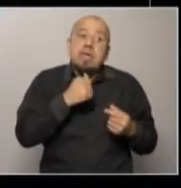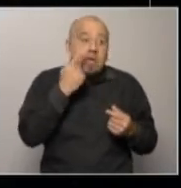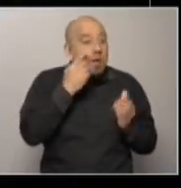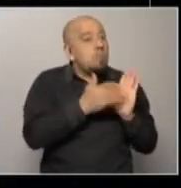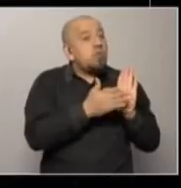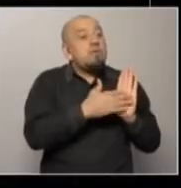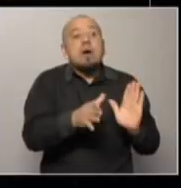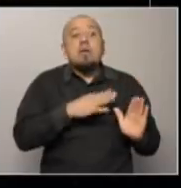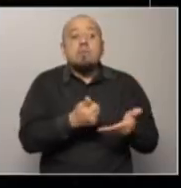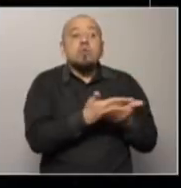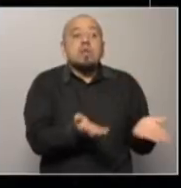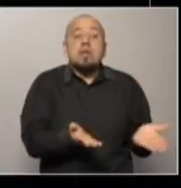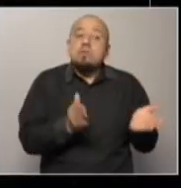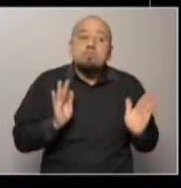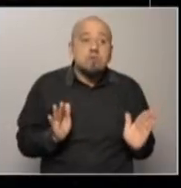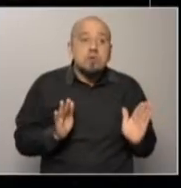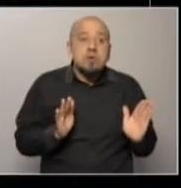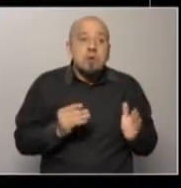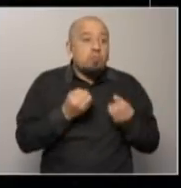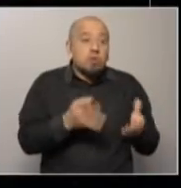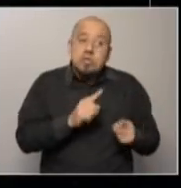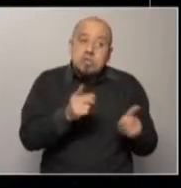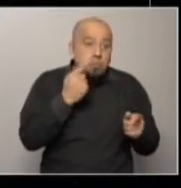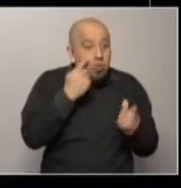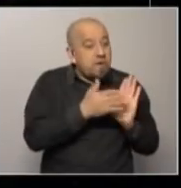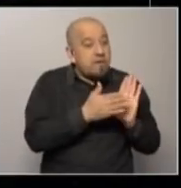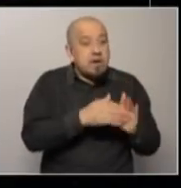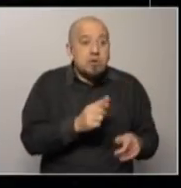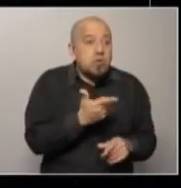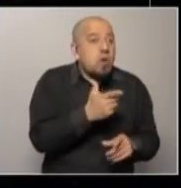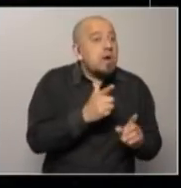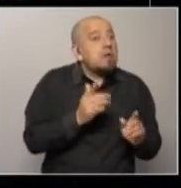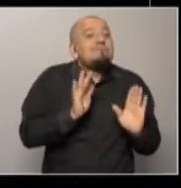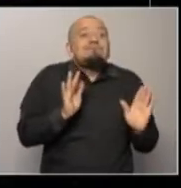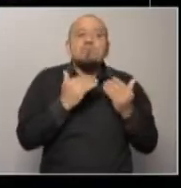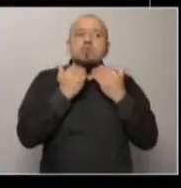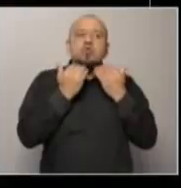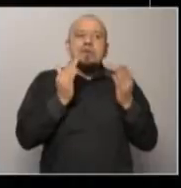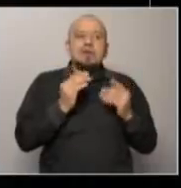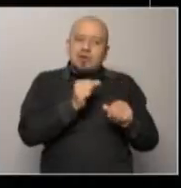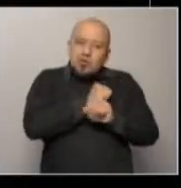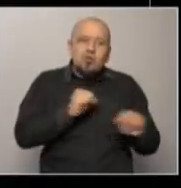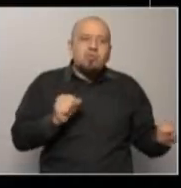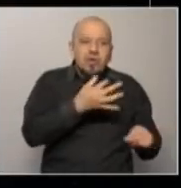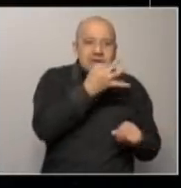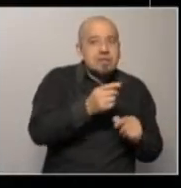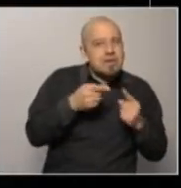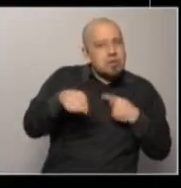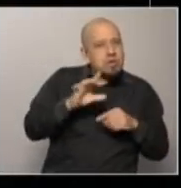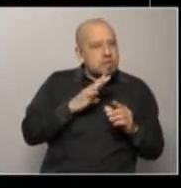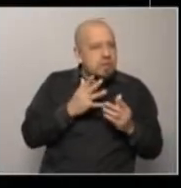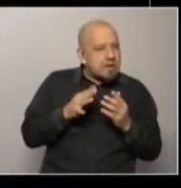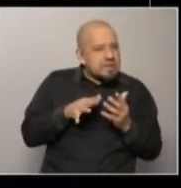especular, yo puse un tuit esta semana que tuvo muchos likes, pero es una mera especulación, yo no puedo demostrar que es una operación política.